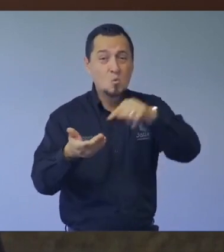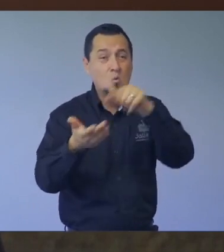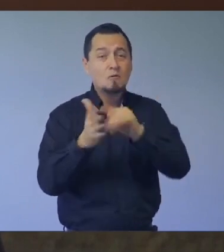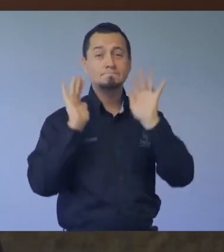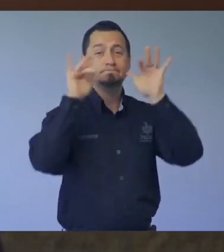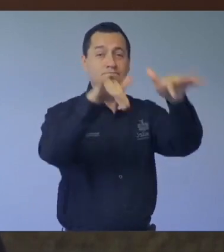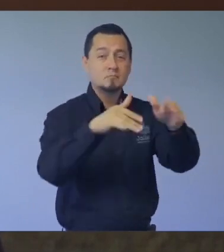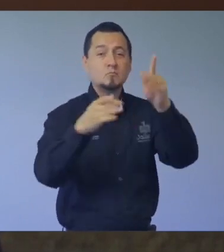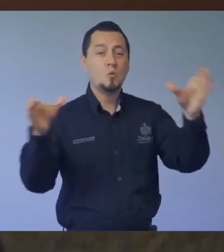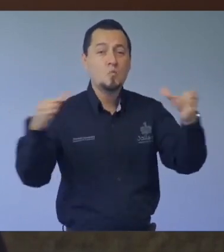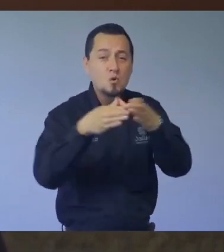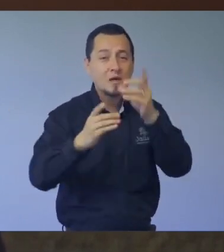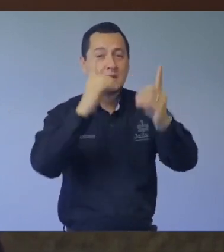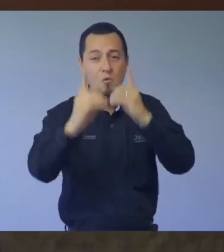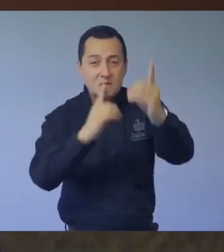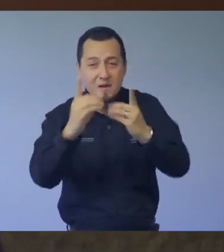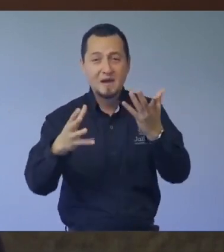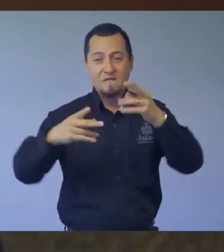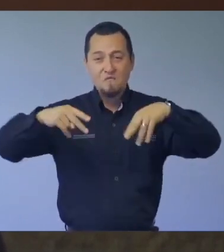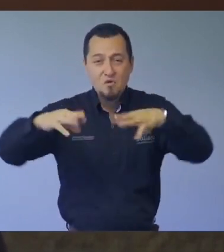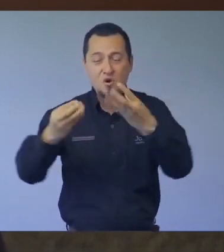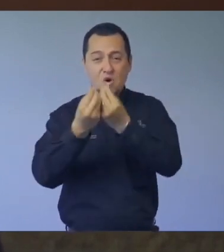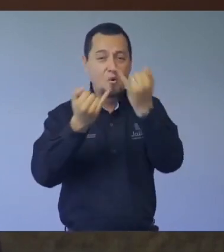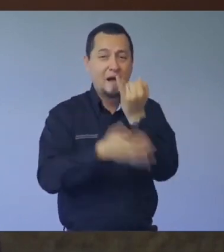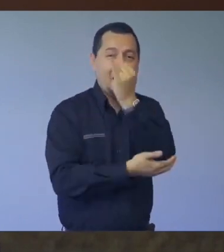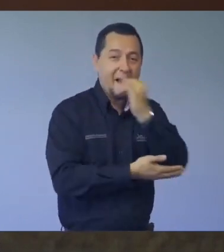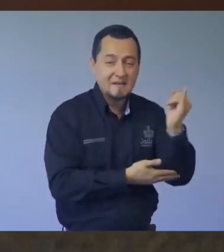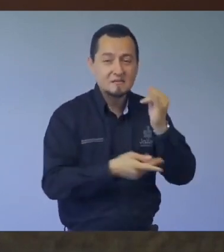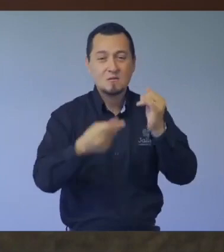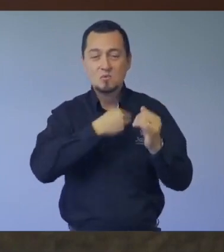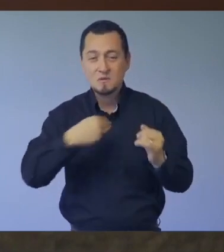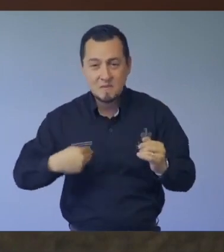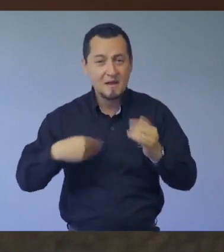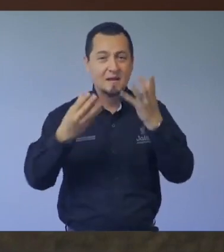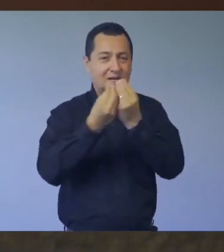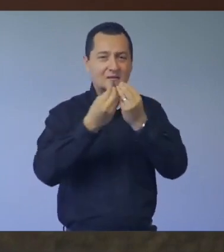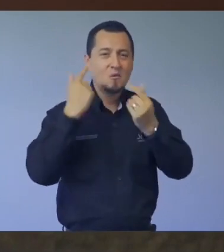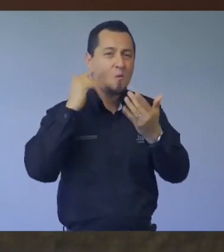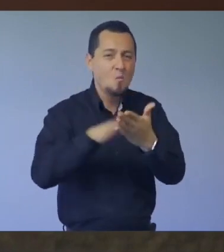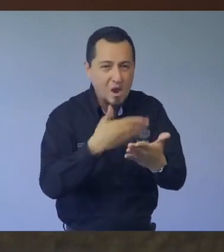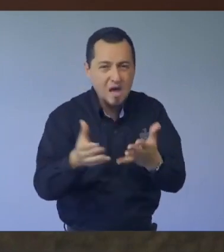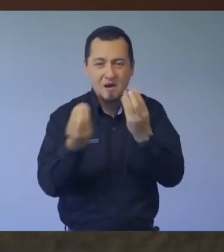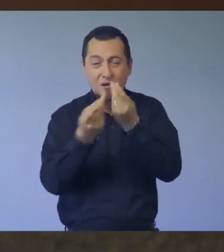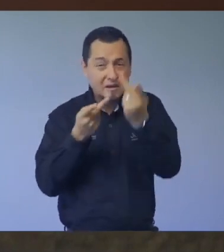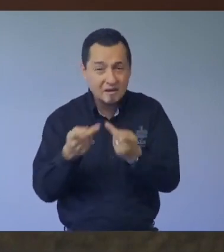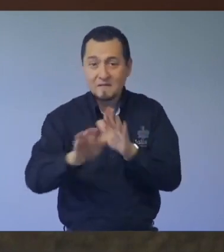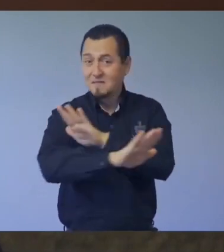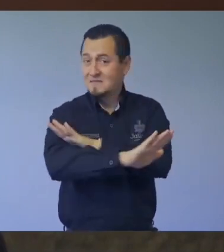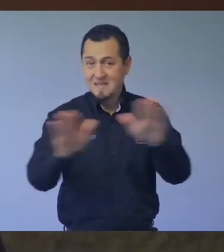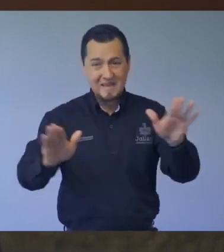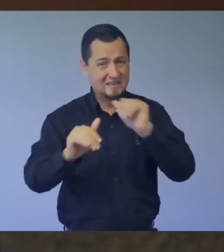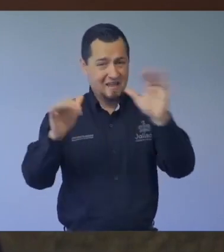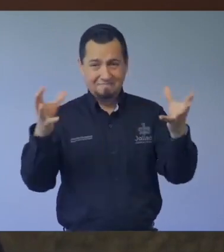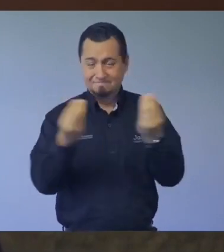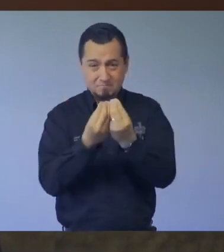uso de espacios públicos, comunidades deportivas, plazas y jardines municipales, equipamiento cultural y centros barriales o comunitarios.